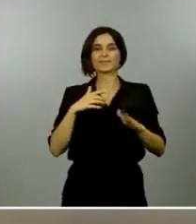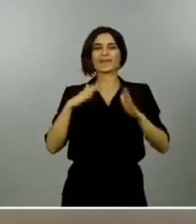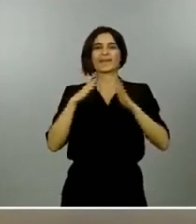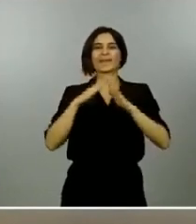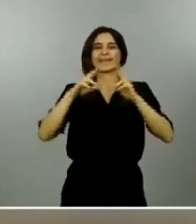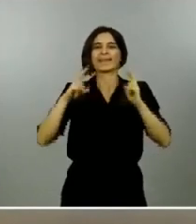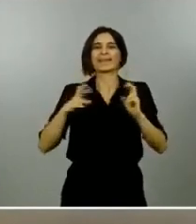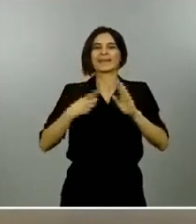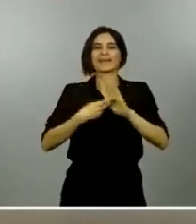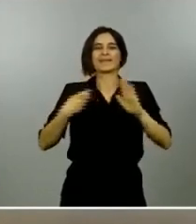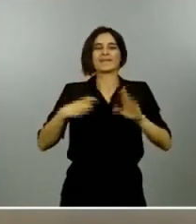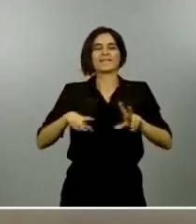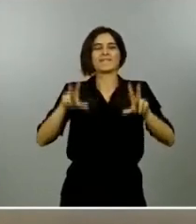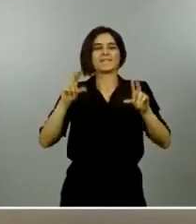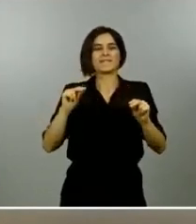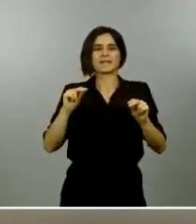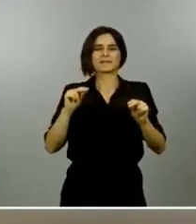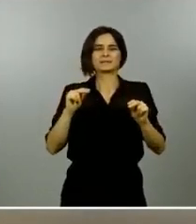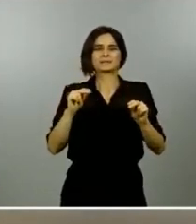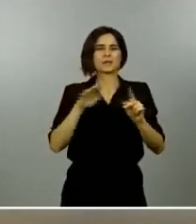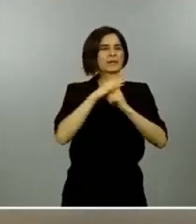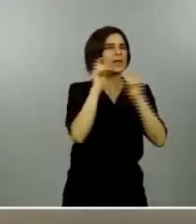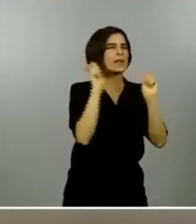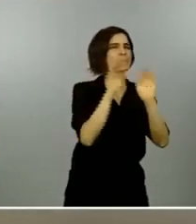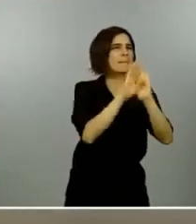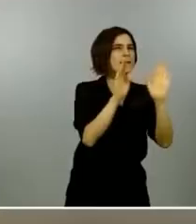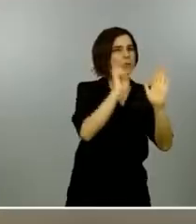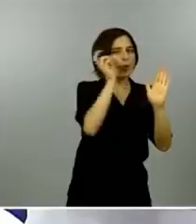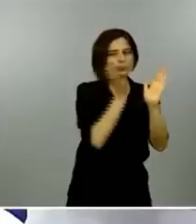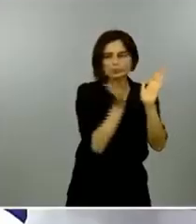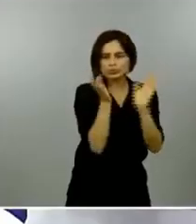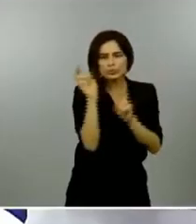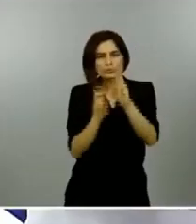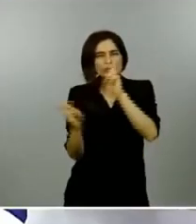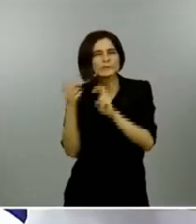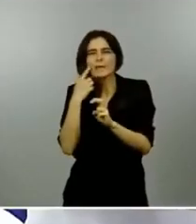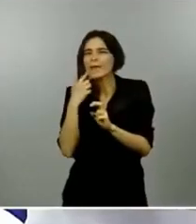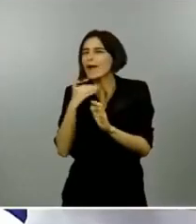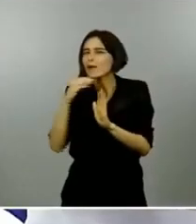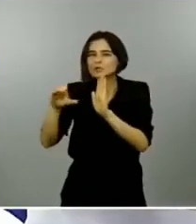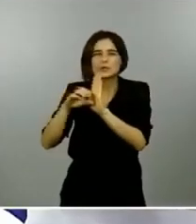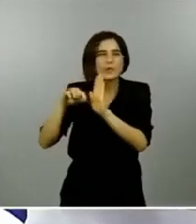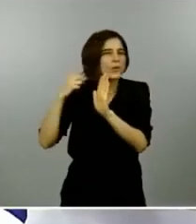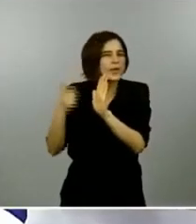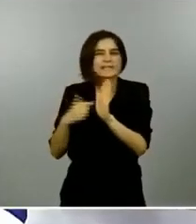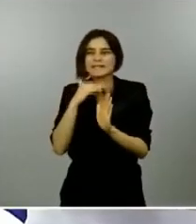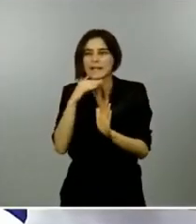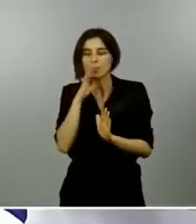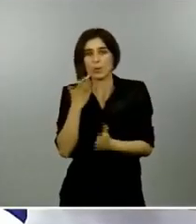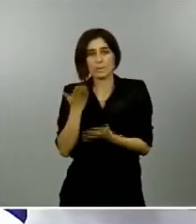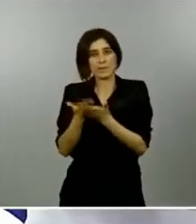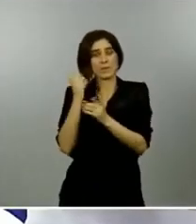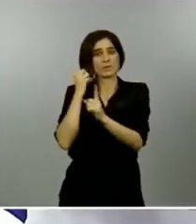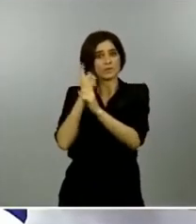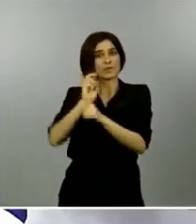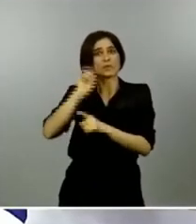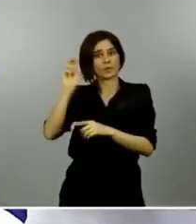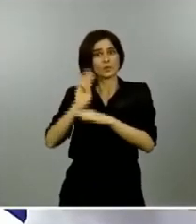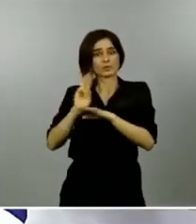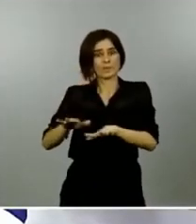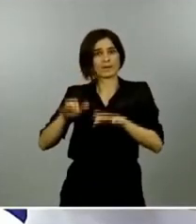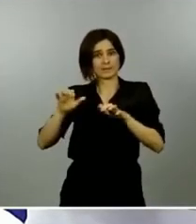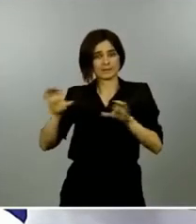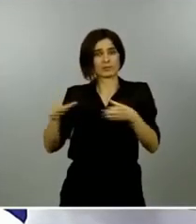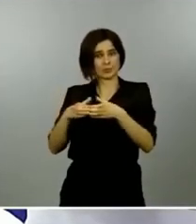la oposición y también algunos aliados parlamentarios y si con esto se refiere de que va a haber distintos estados de alarma se puede estar refiriendo a